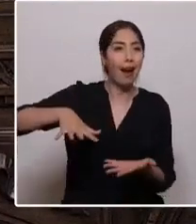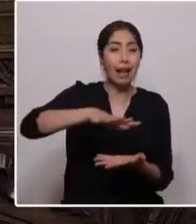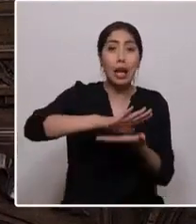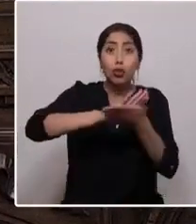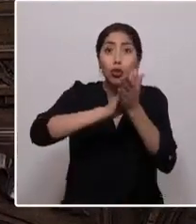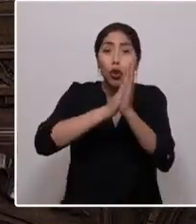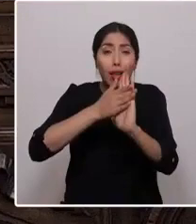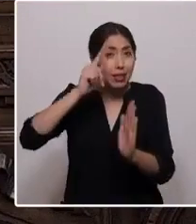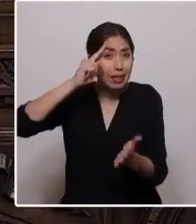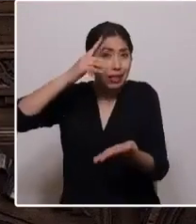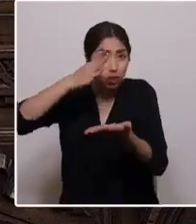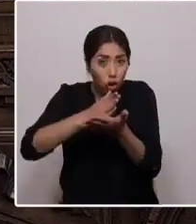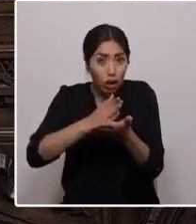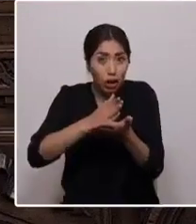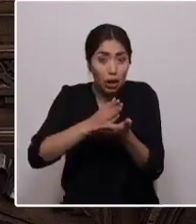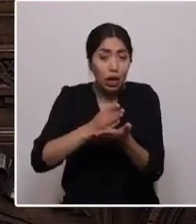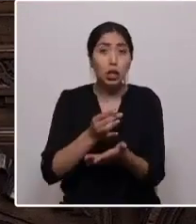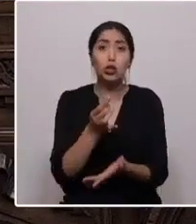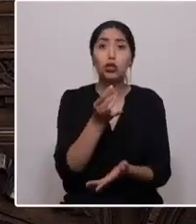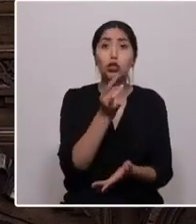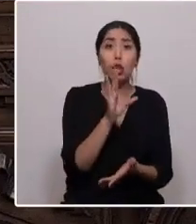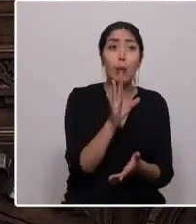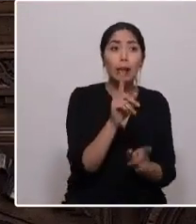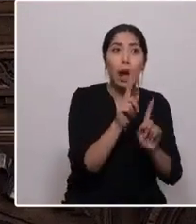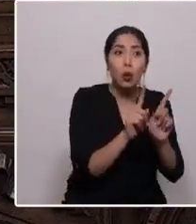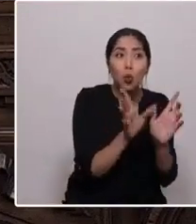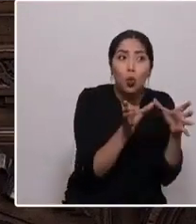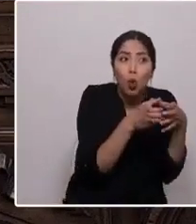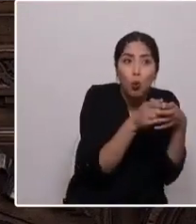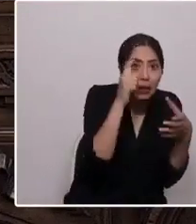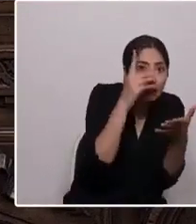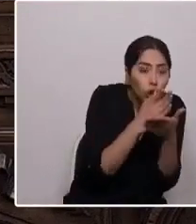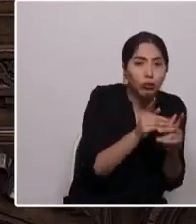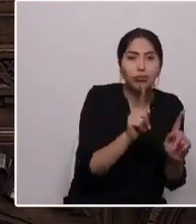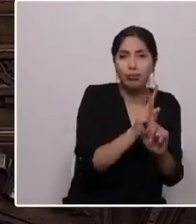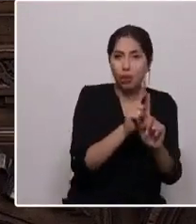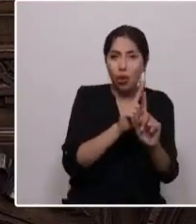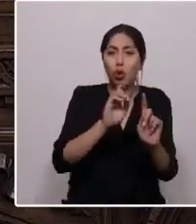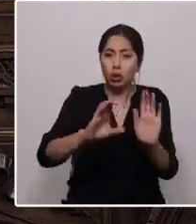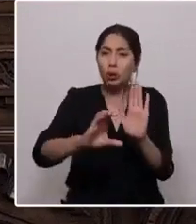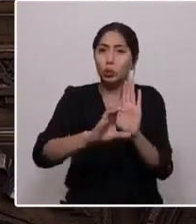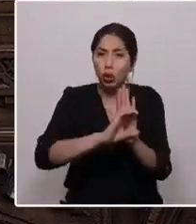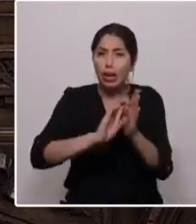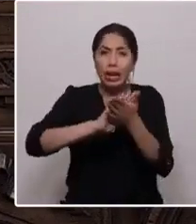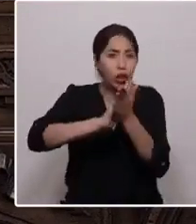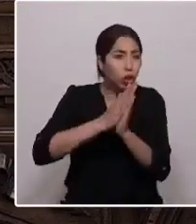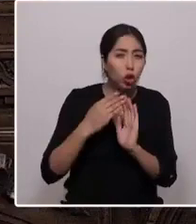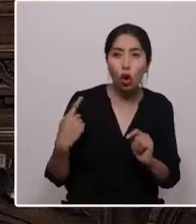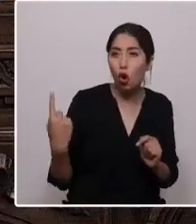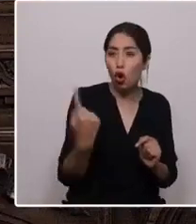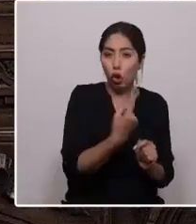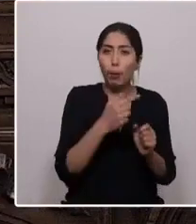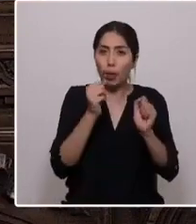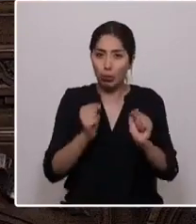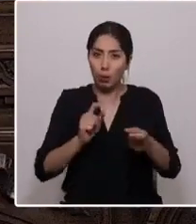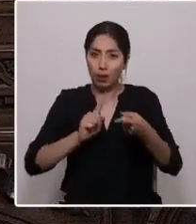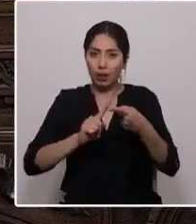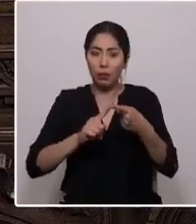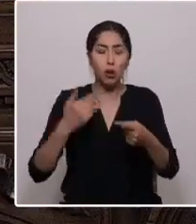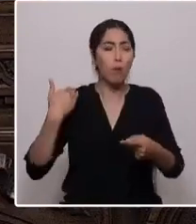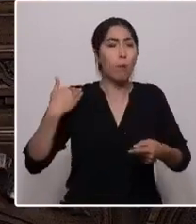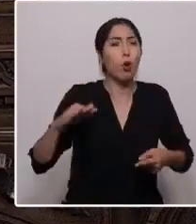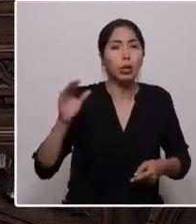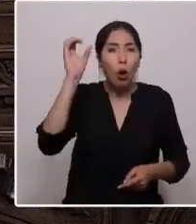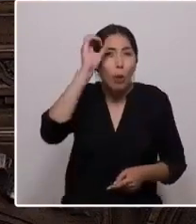afectan no sean tomadas tan solo por unos pocos. Una Constitución donde todos tengamos cabida independiente de nuestras formas de